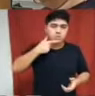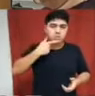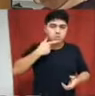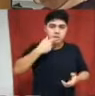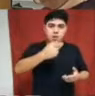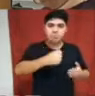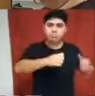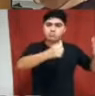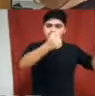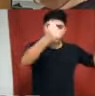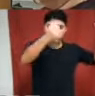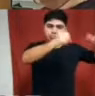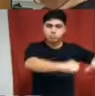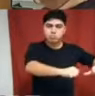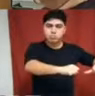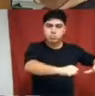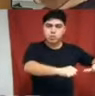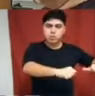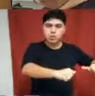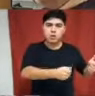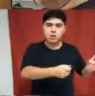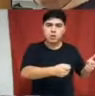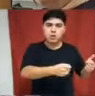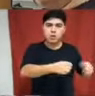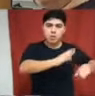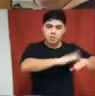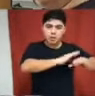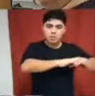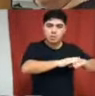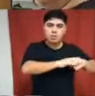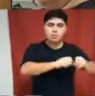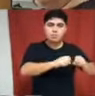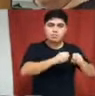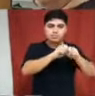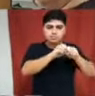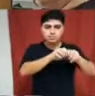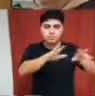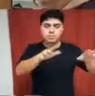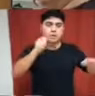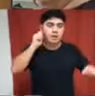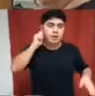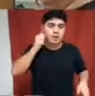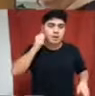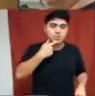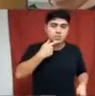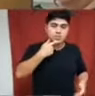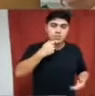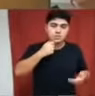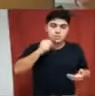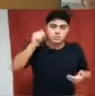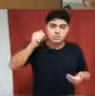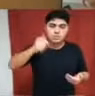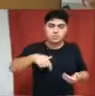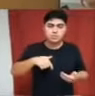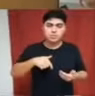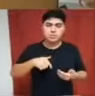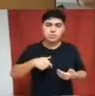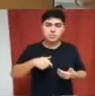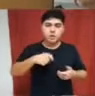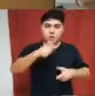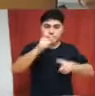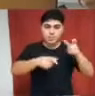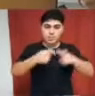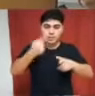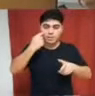y que ha perdido la subdistribución del servicio de gas ocasionando serios inconvenientes a los vecinos que